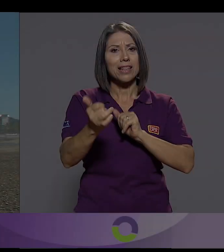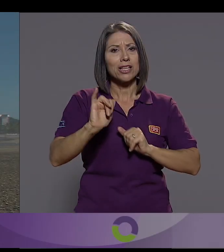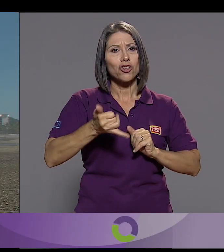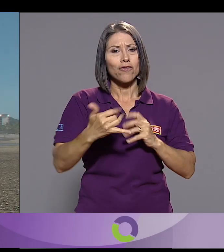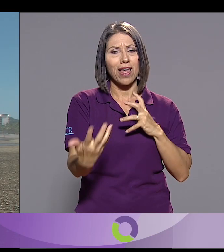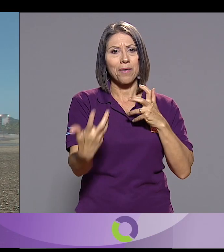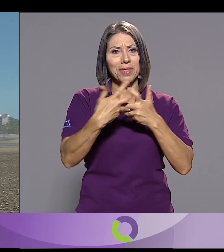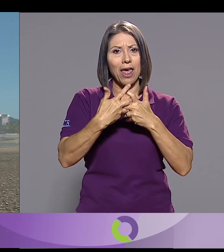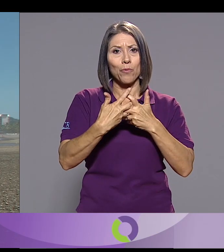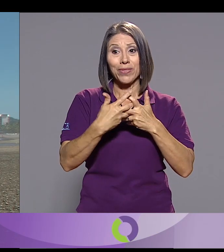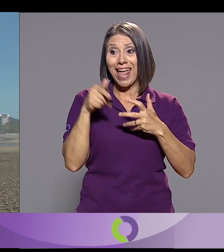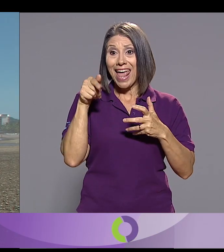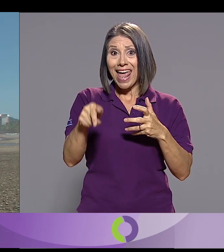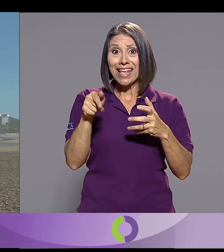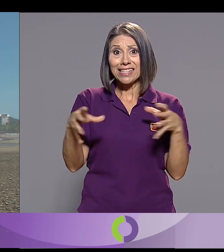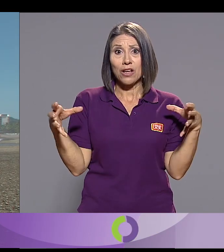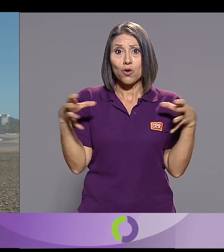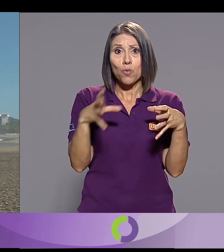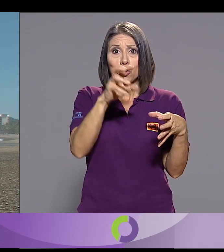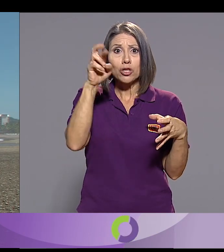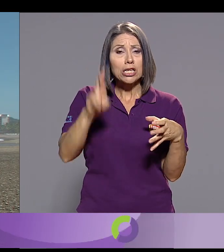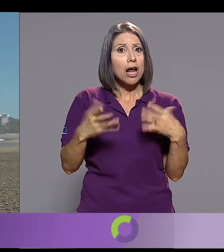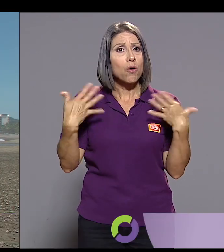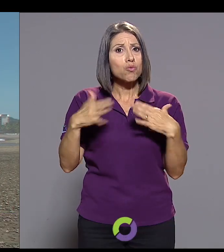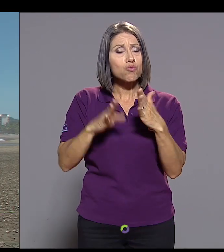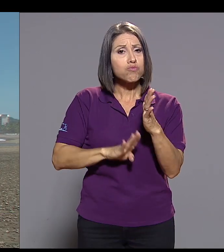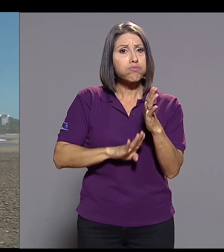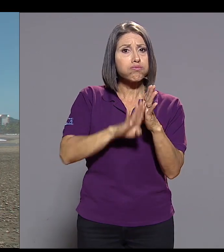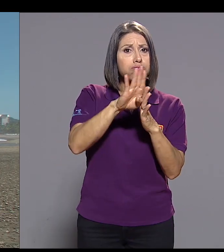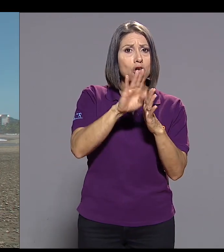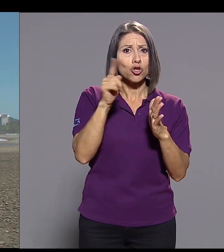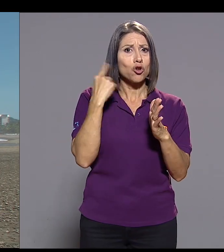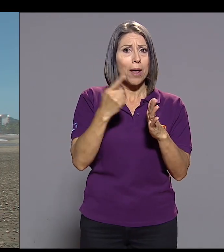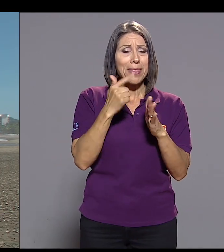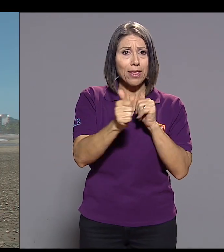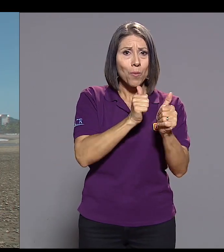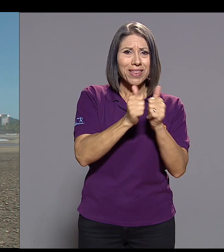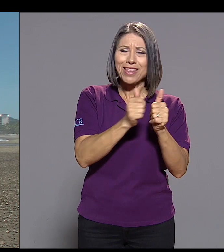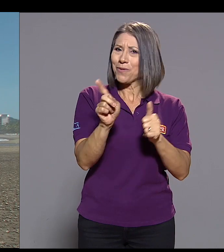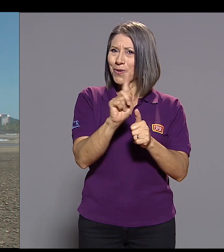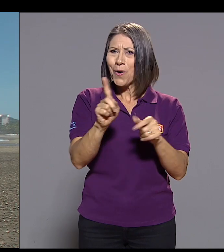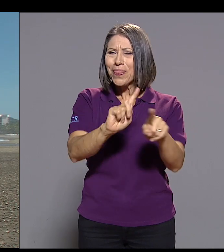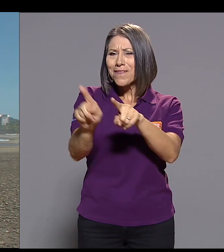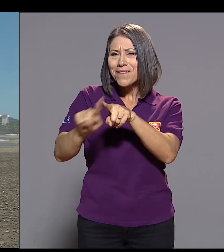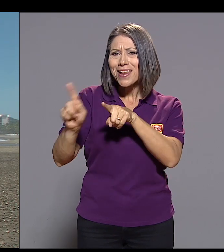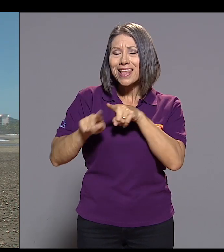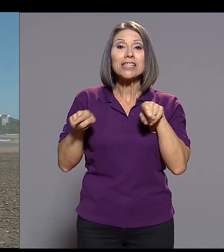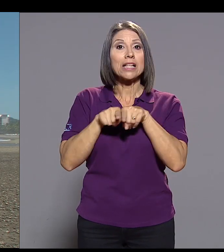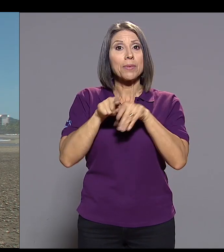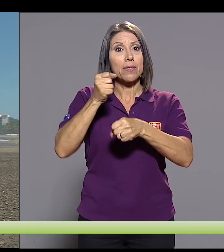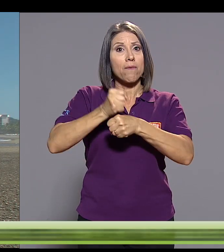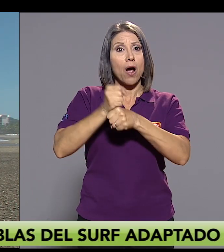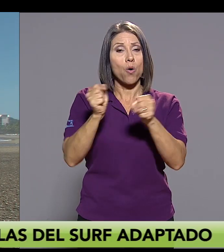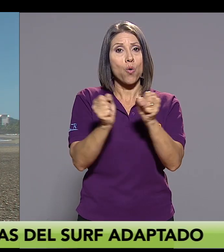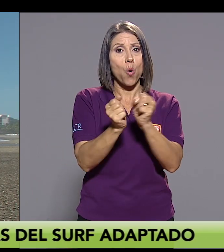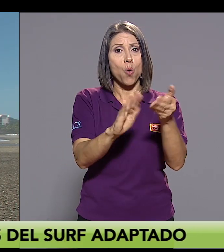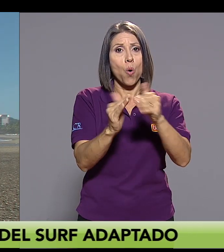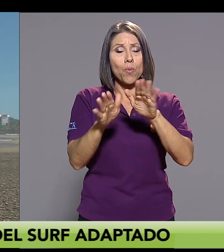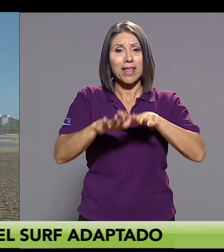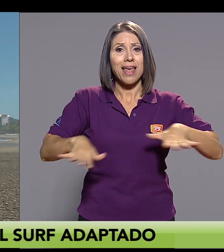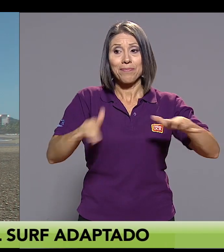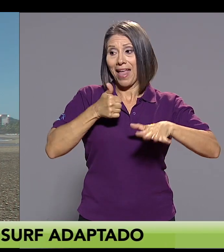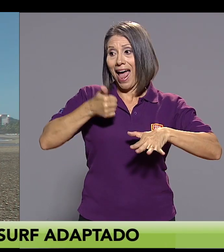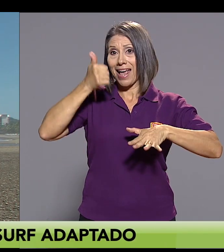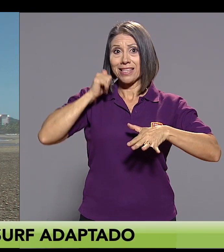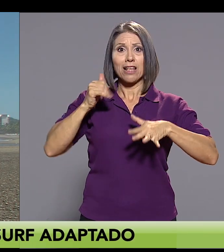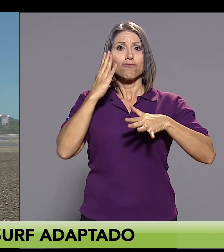¿Cómo ha crecido este movimiento en Costa Rica? Que va más allá de lo competitivo y también es un trabajo con la comunidad. Así se vivió este